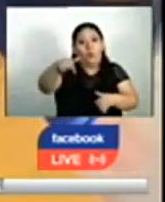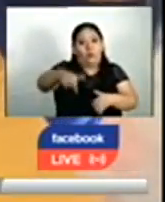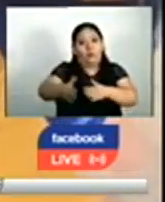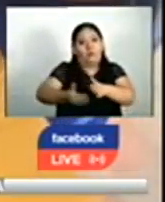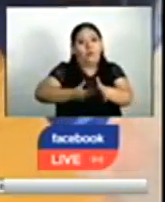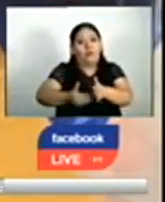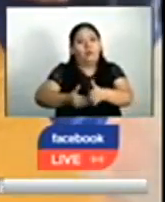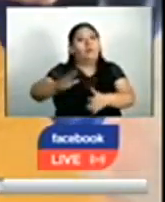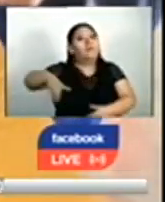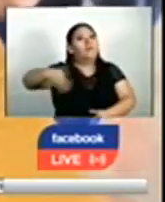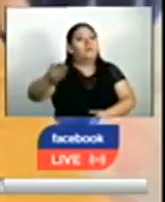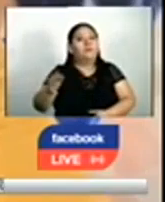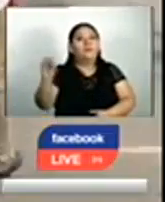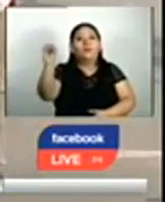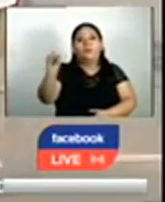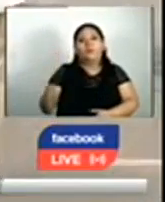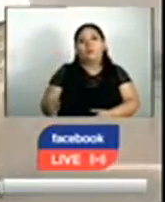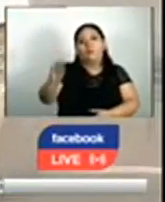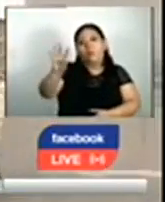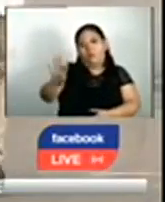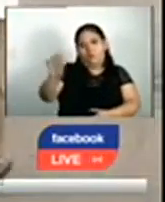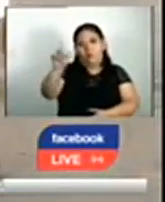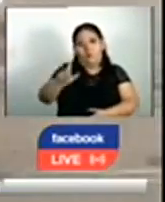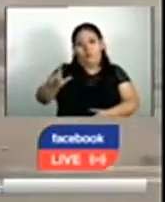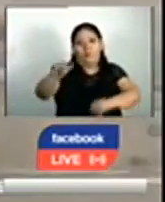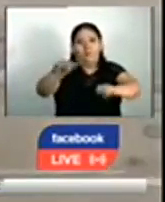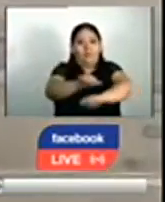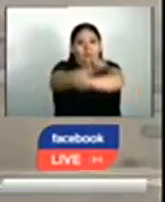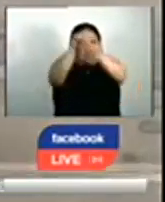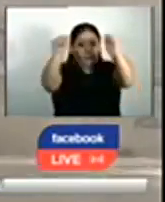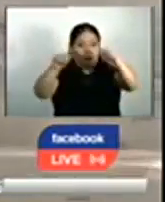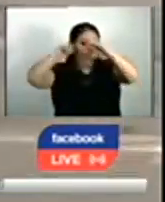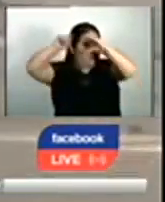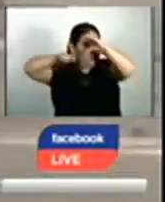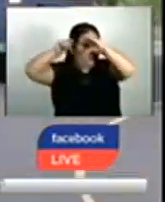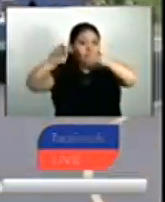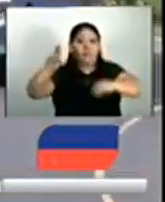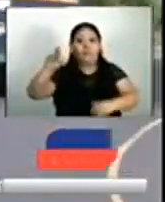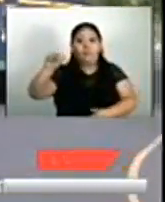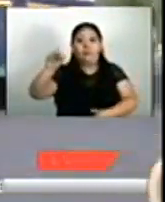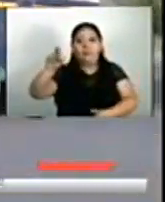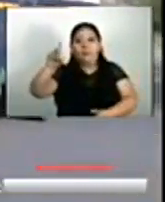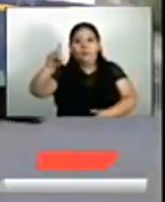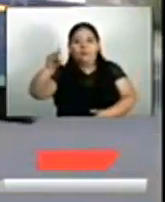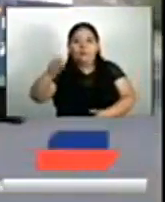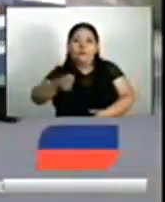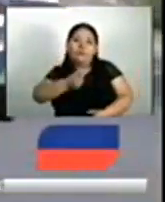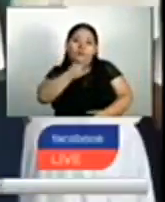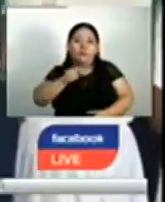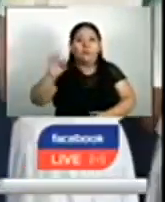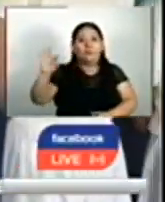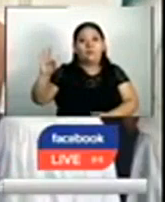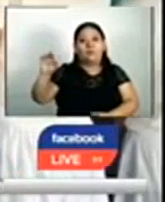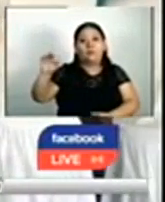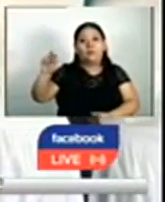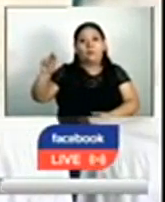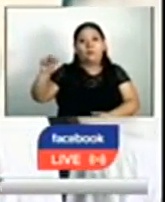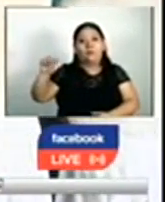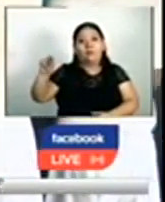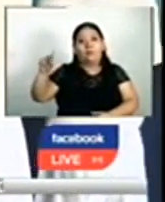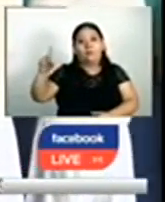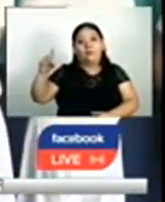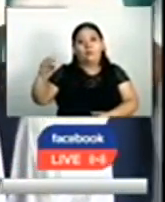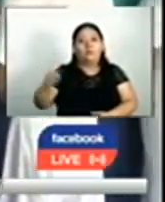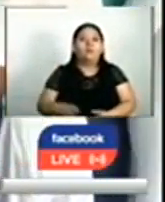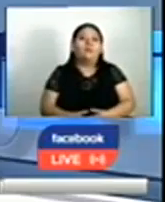se realizará el 4 de octubre en horas de la mañana. Con imágenes de Ricardo Tobar, este es un reporte de Fernando Morales para Noticiero